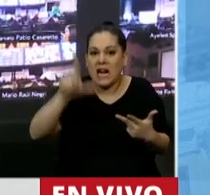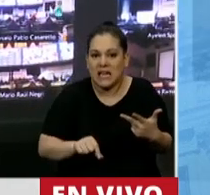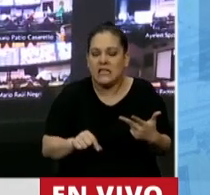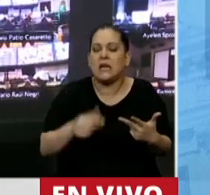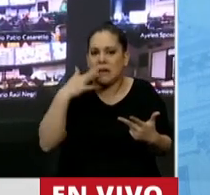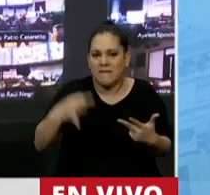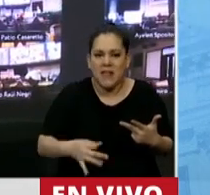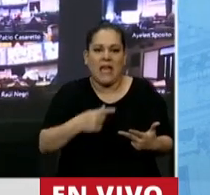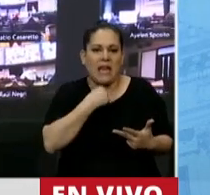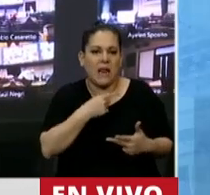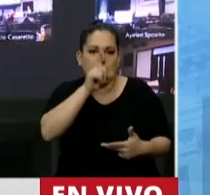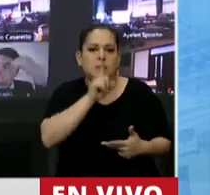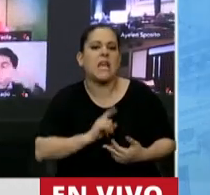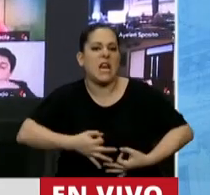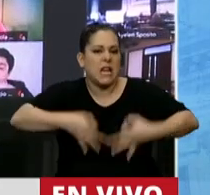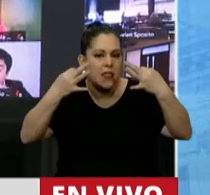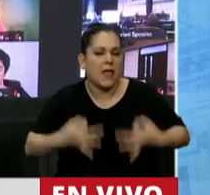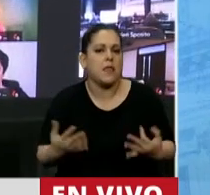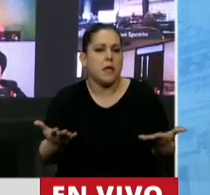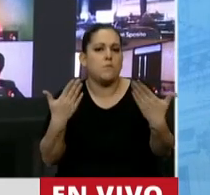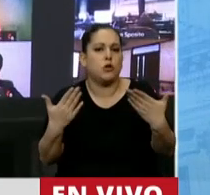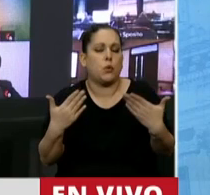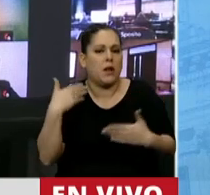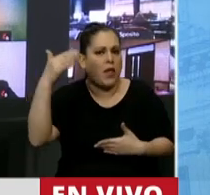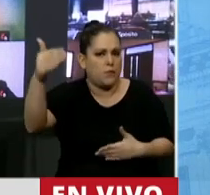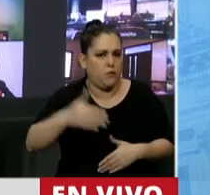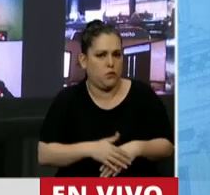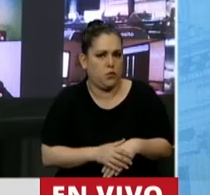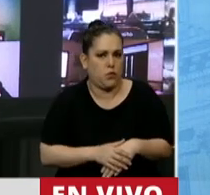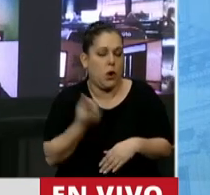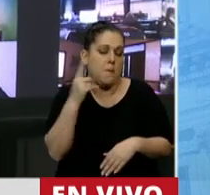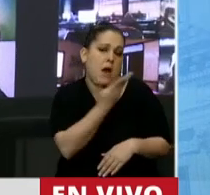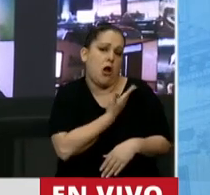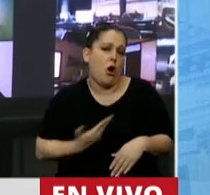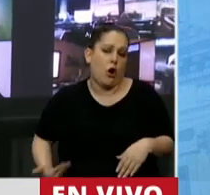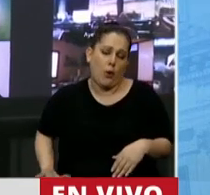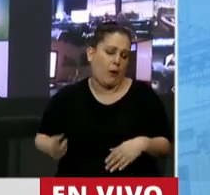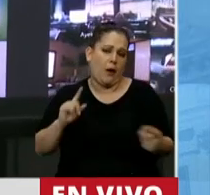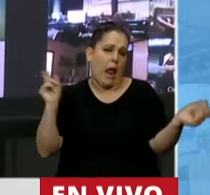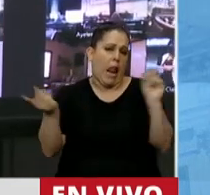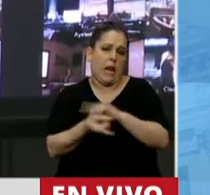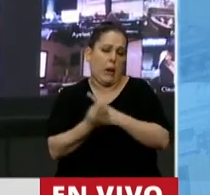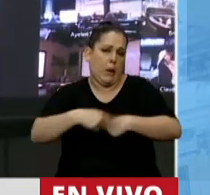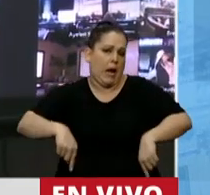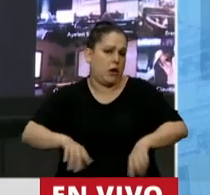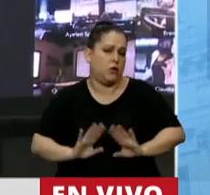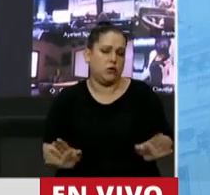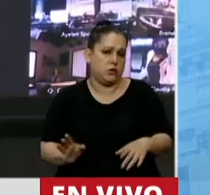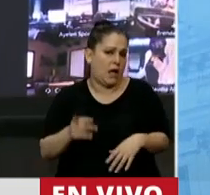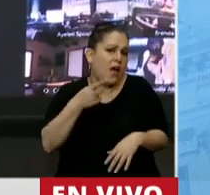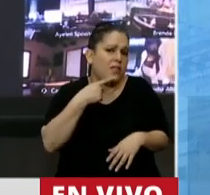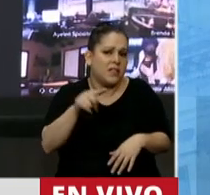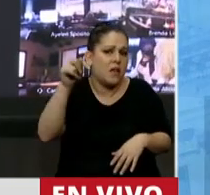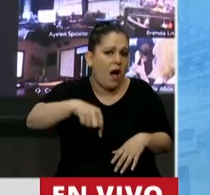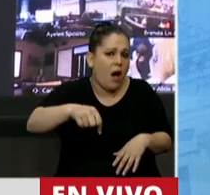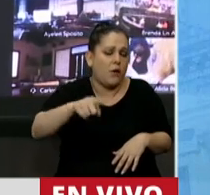ofrece seriedad y la posibilidad de un futuro. Pero el gobierno está haciendo todo lo contrario. Alternativamente,